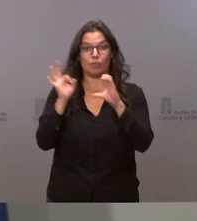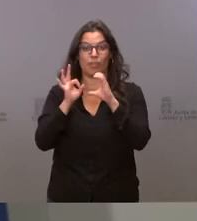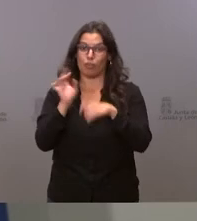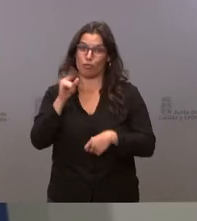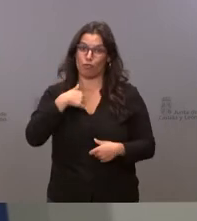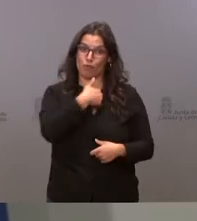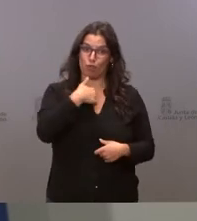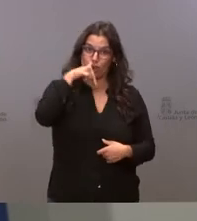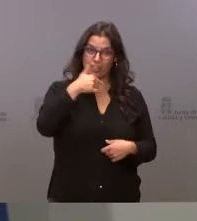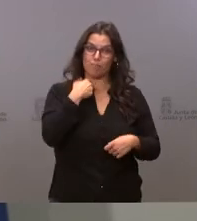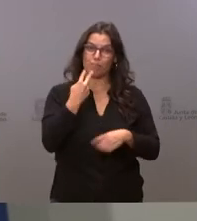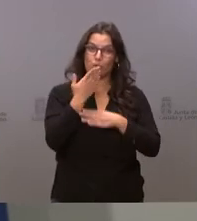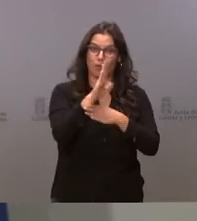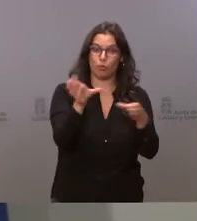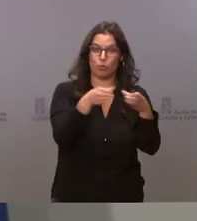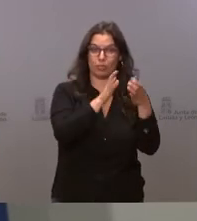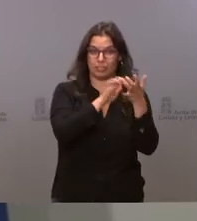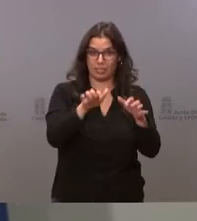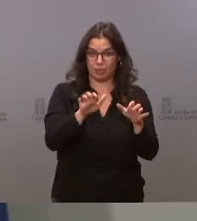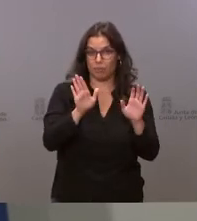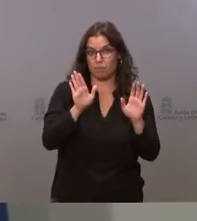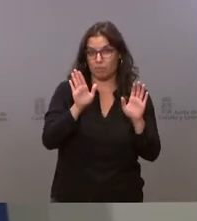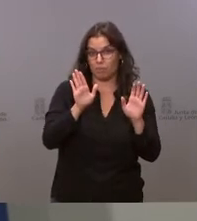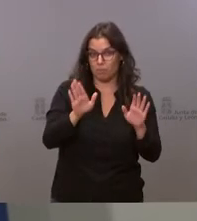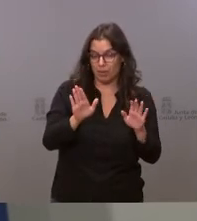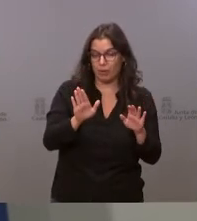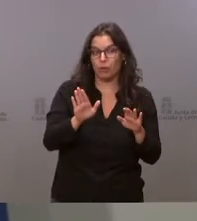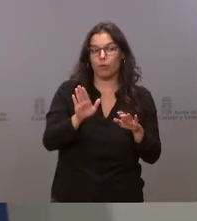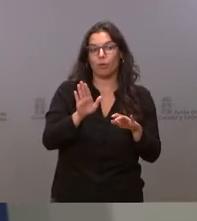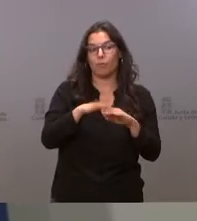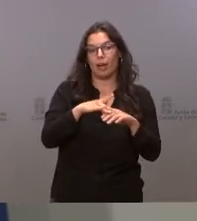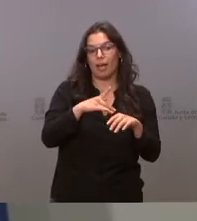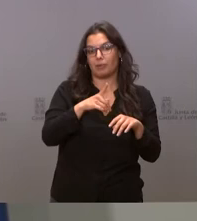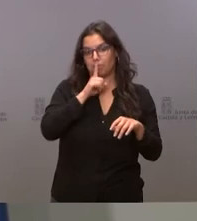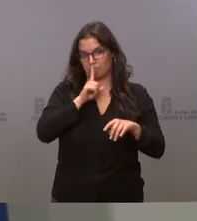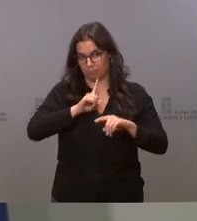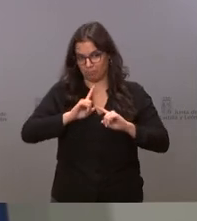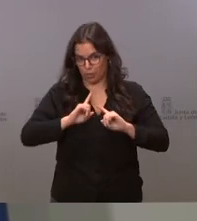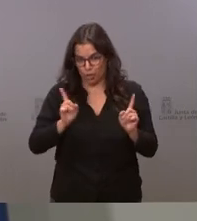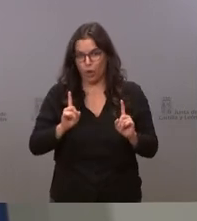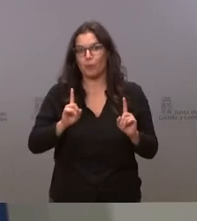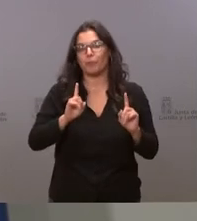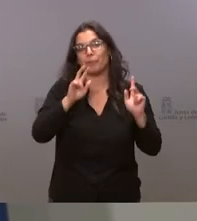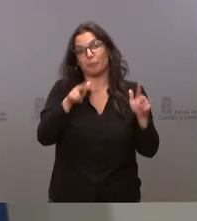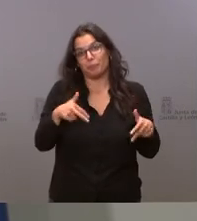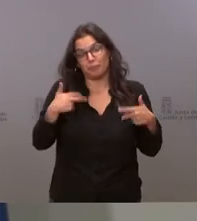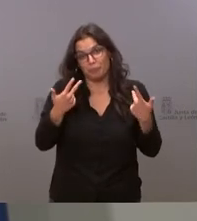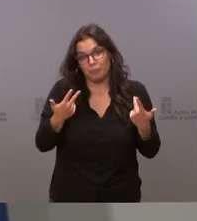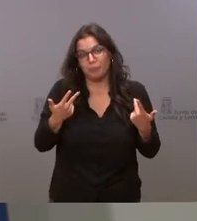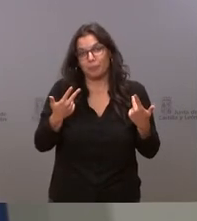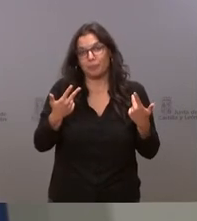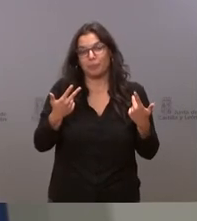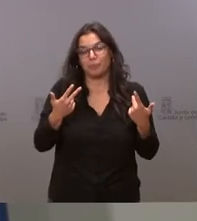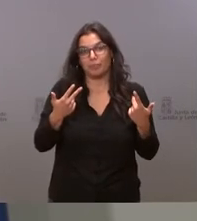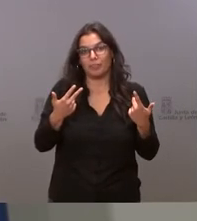de la junta de Castilla y León pero por no dejarle sin responder le diré permítame que esta vez yo